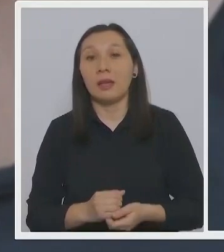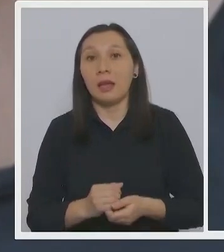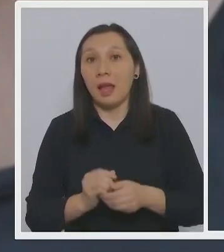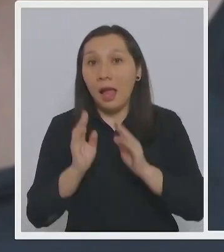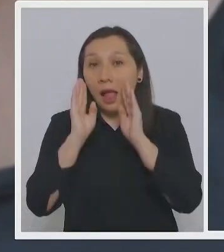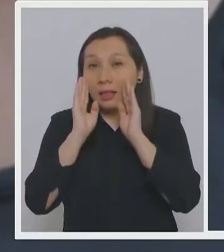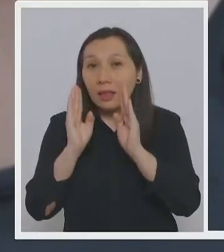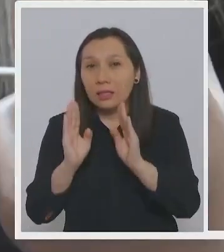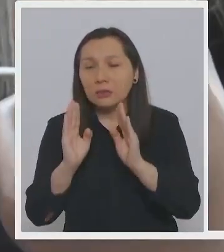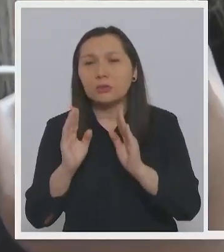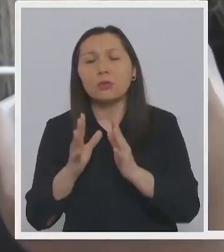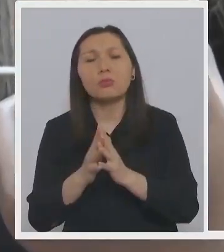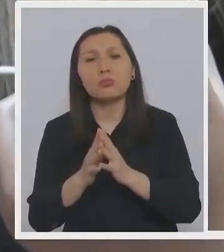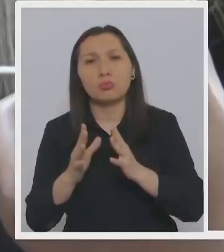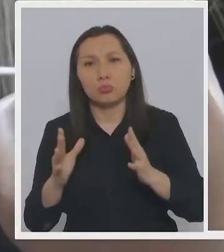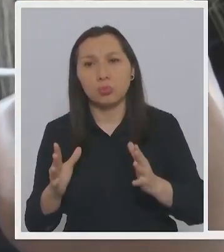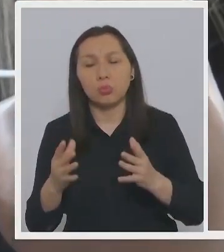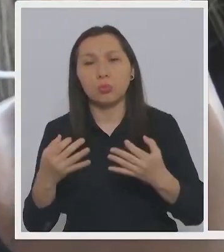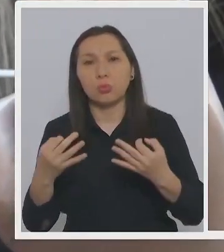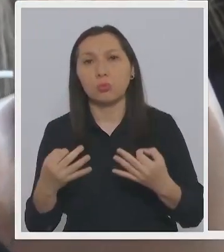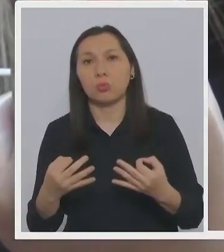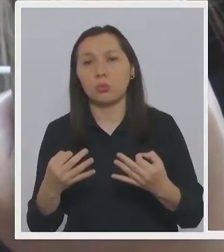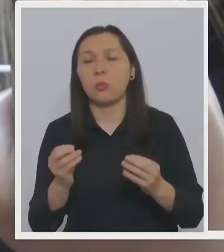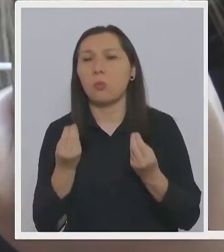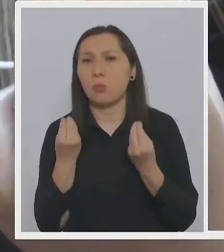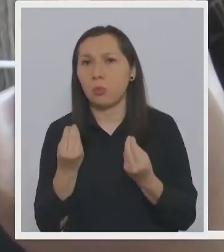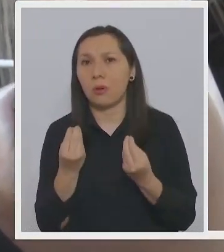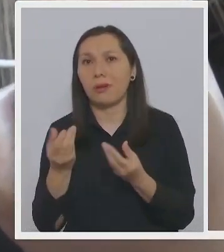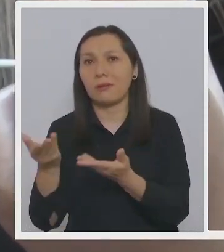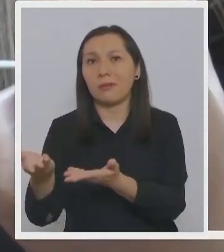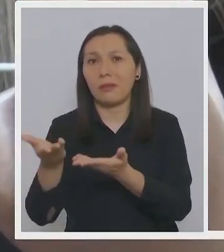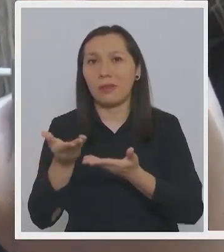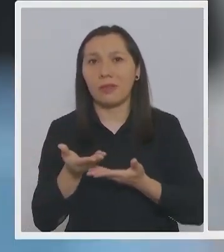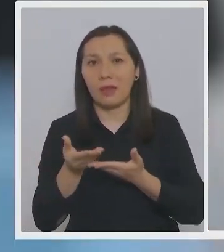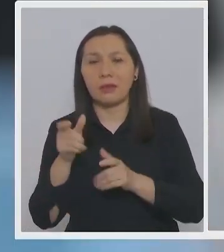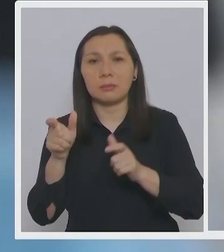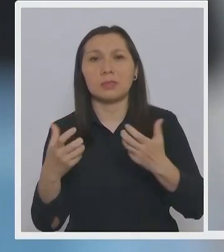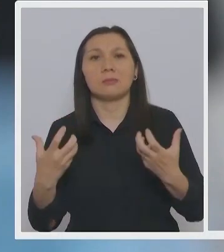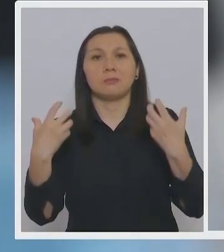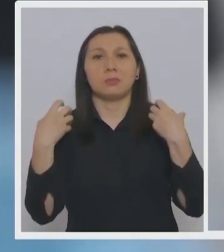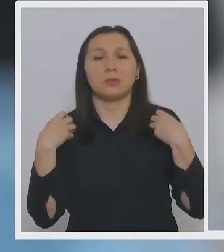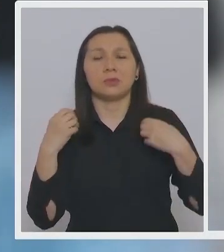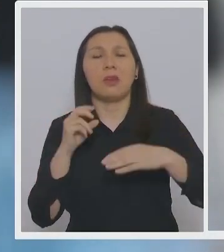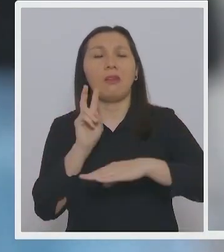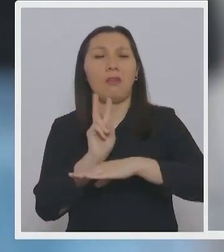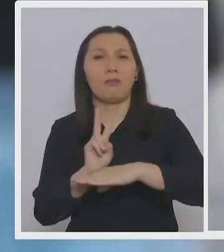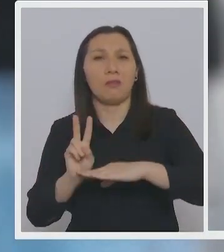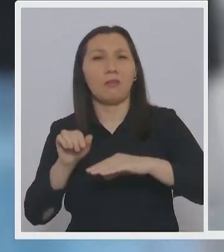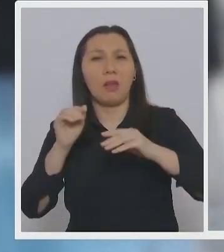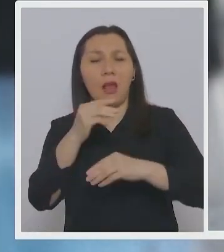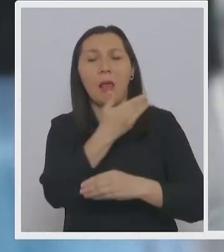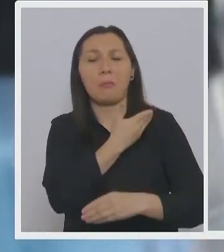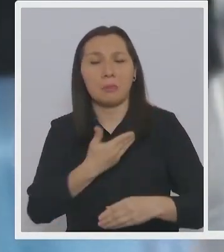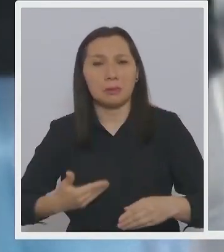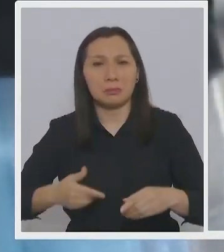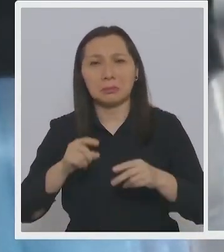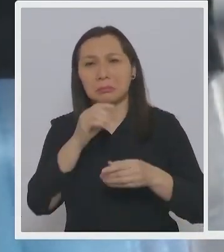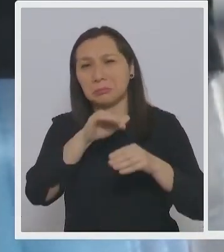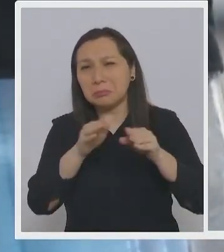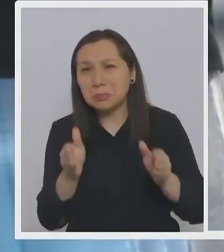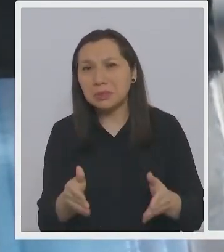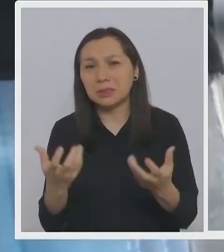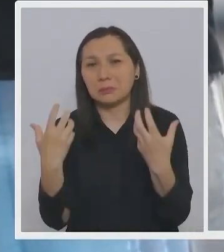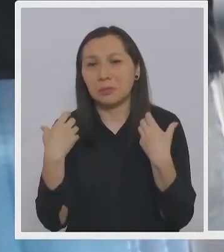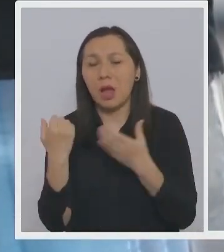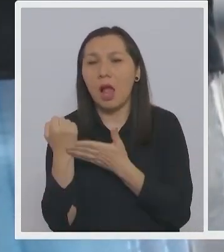atención es muy, muy excepcional que nos han brindado los vocales, los presidentes de mesa, toda la gente que contribuye